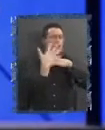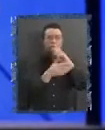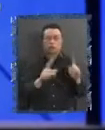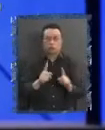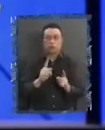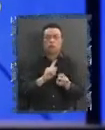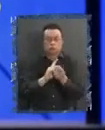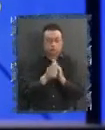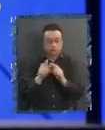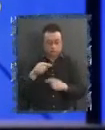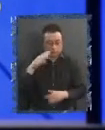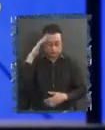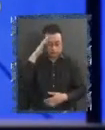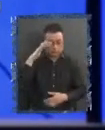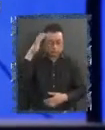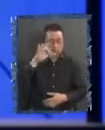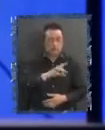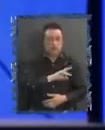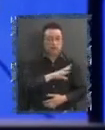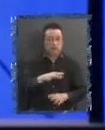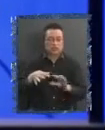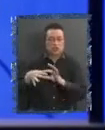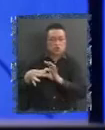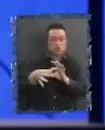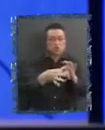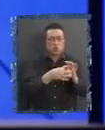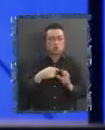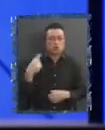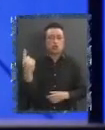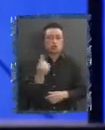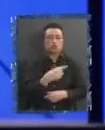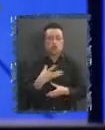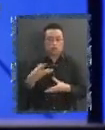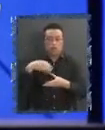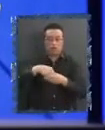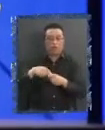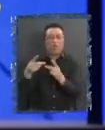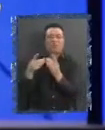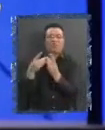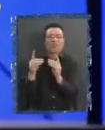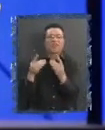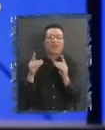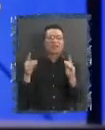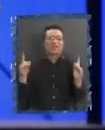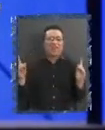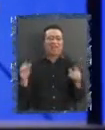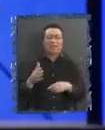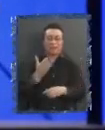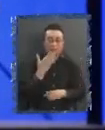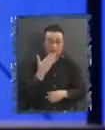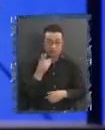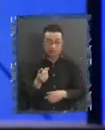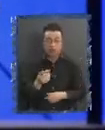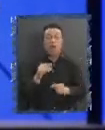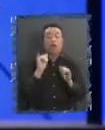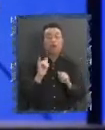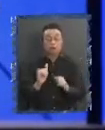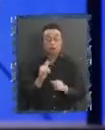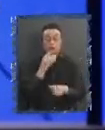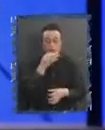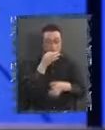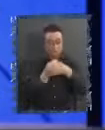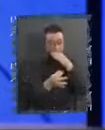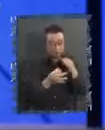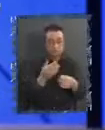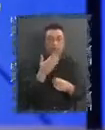imaginando no un Chile juntos todos todas las diversidades y al mismo tiempo decir de que de que